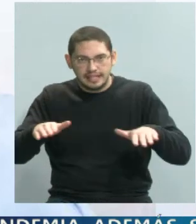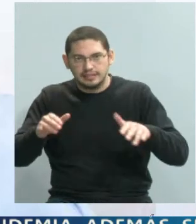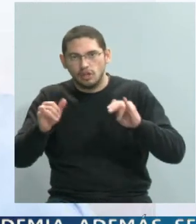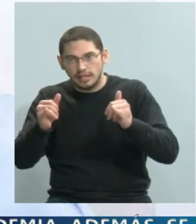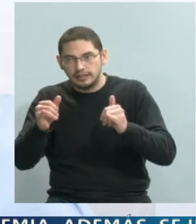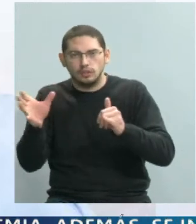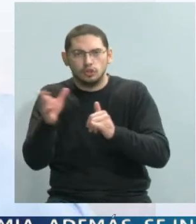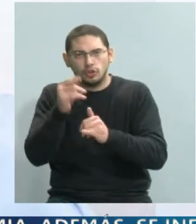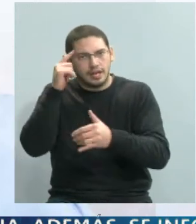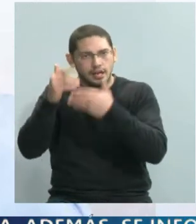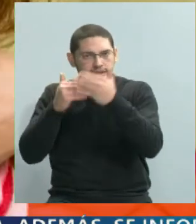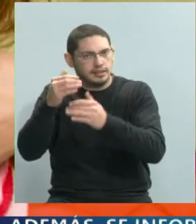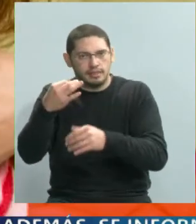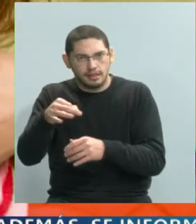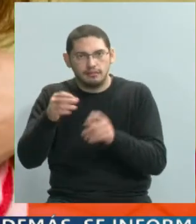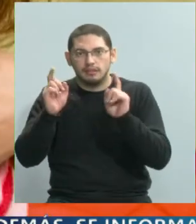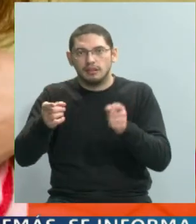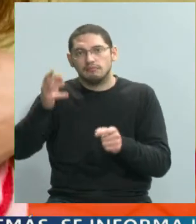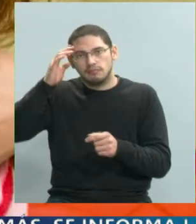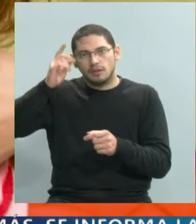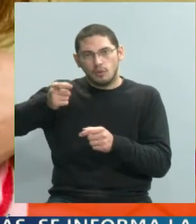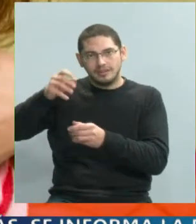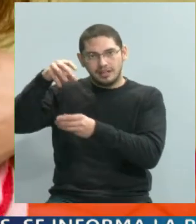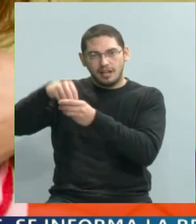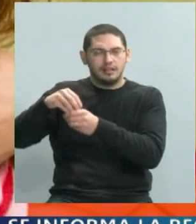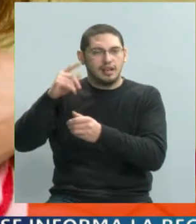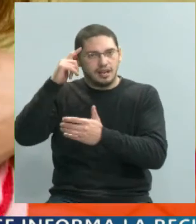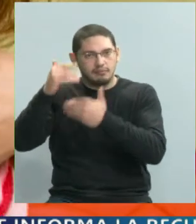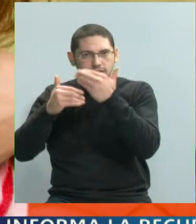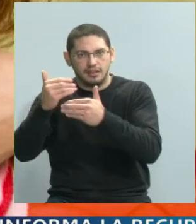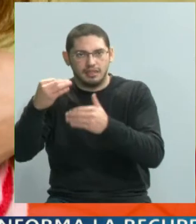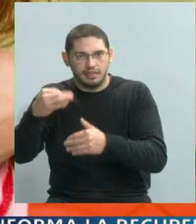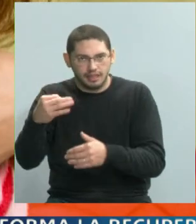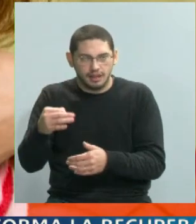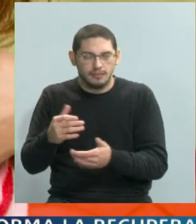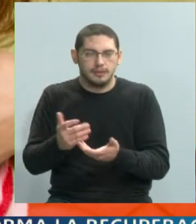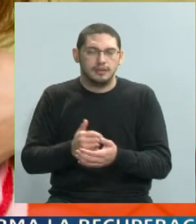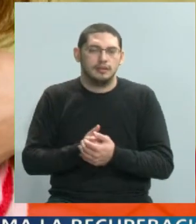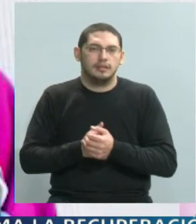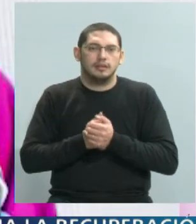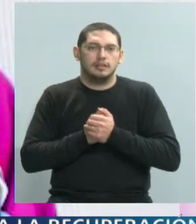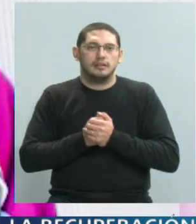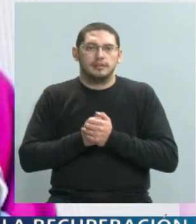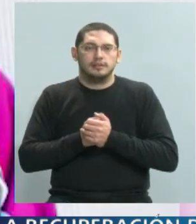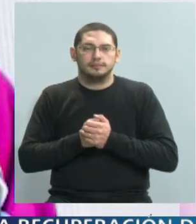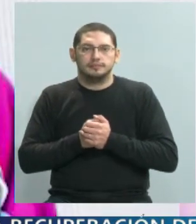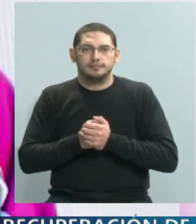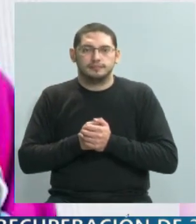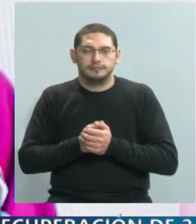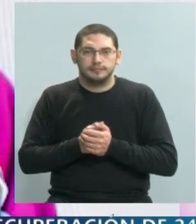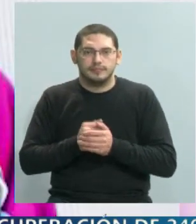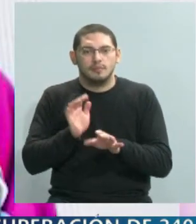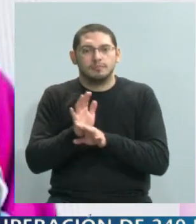y obviamente al sistema judicial. Claro, sin duda. Creo que esa es la mejor forma de dar respuesta y por ahí